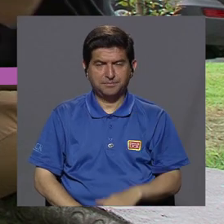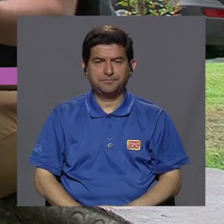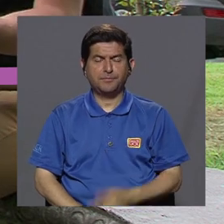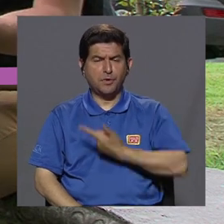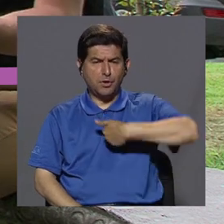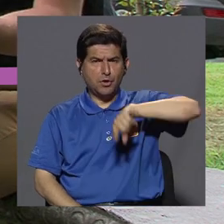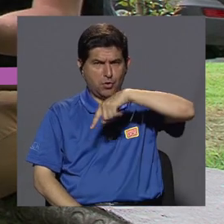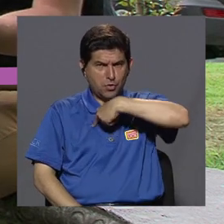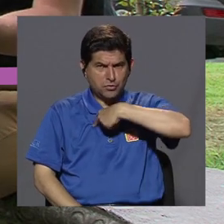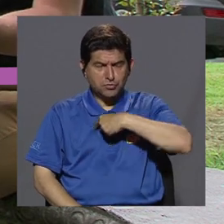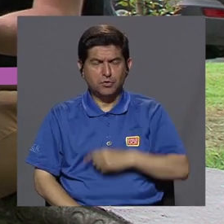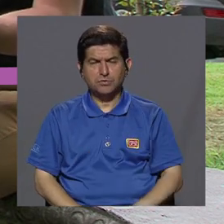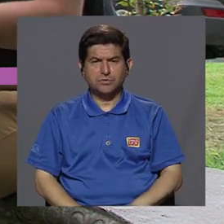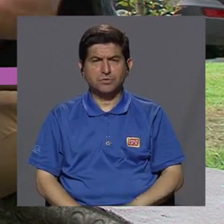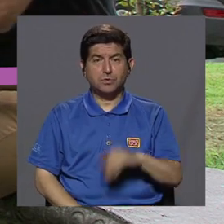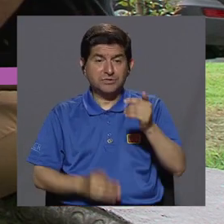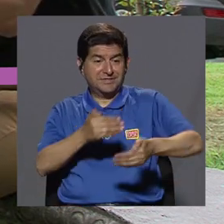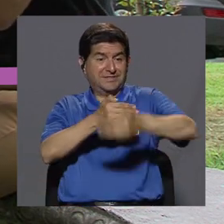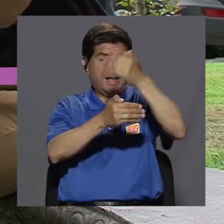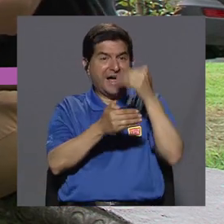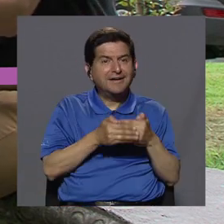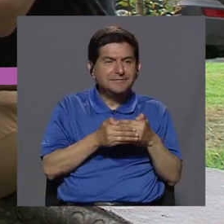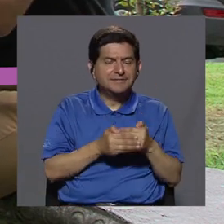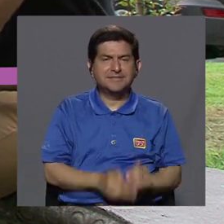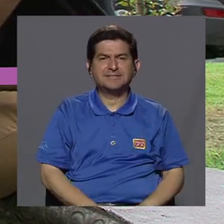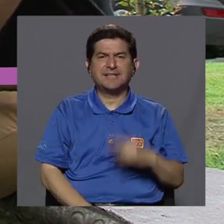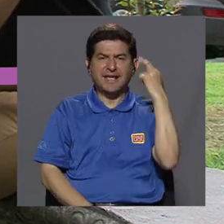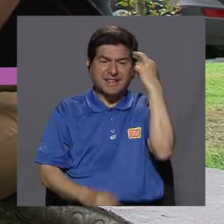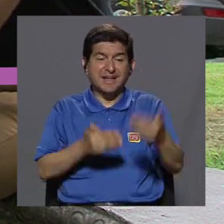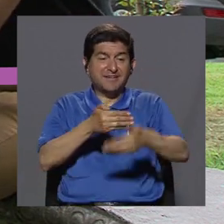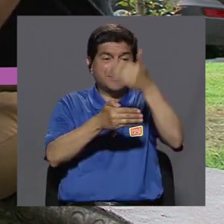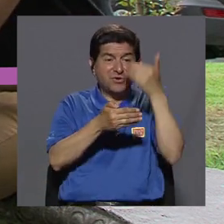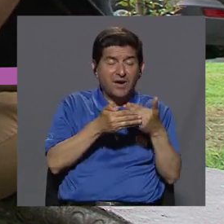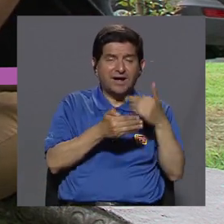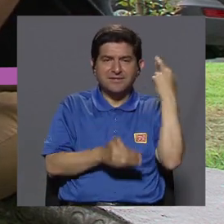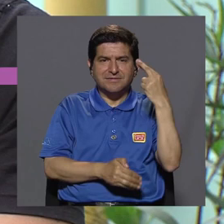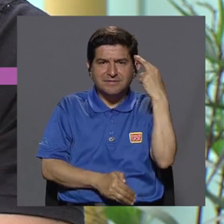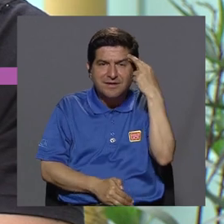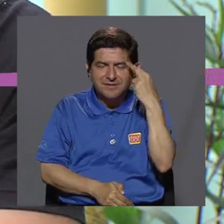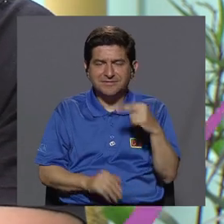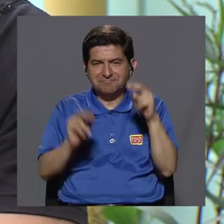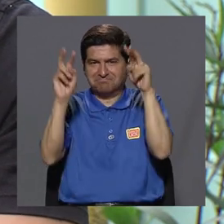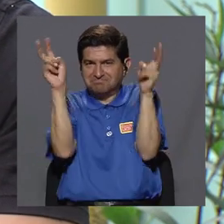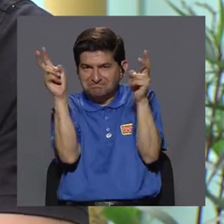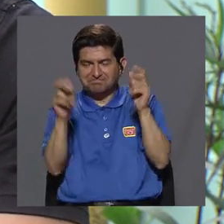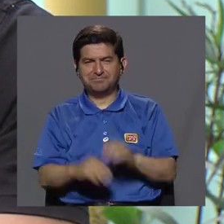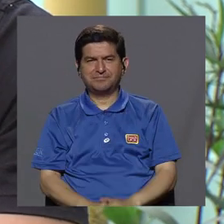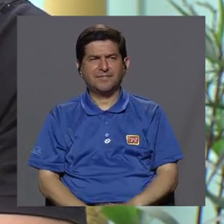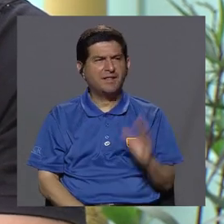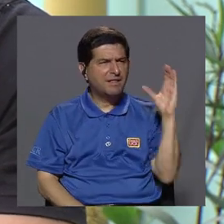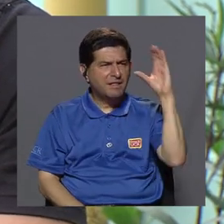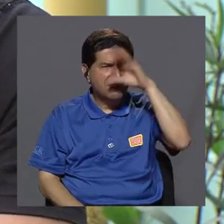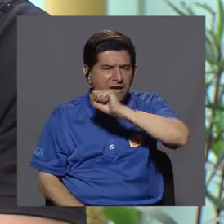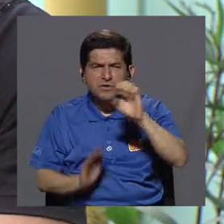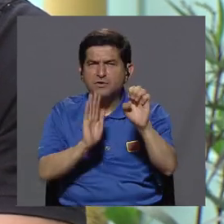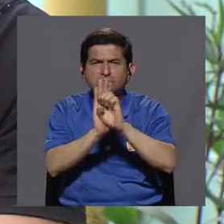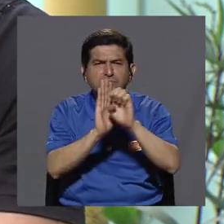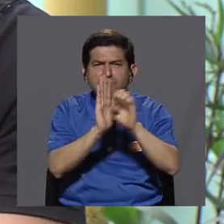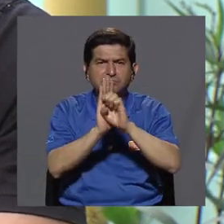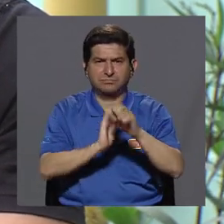nosotros vamos un paso antes, ¿sí? A esa causa de la causa. ¿Qué es? Hemos visto, por ejemplo,